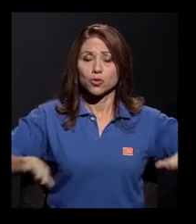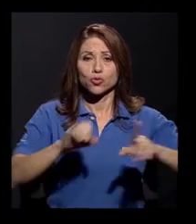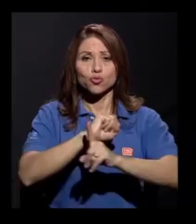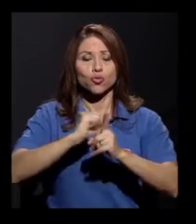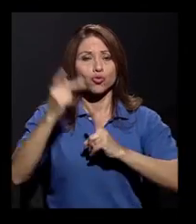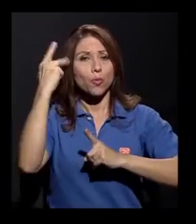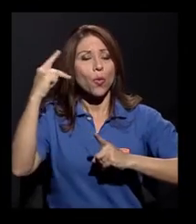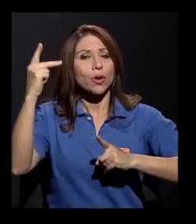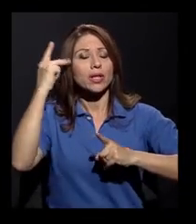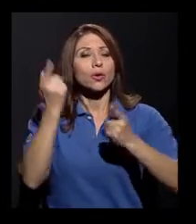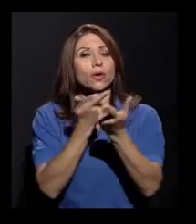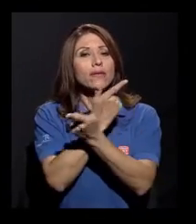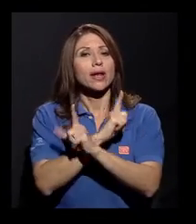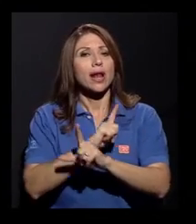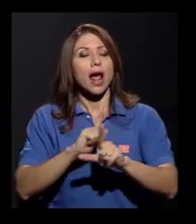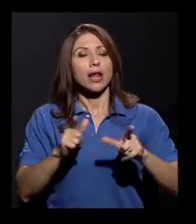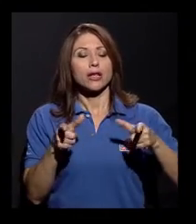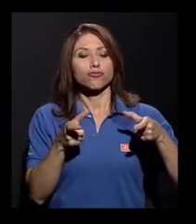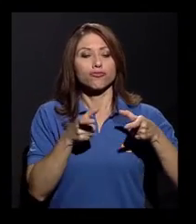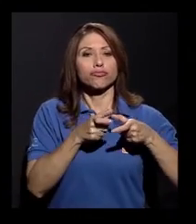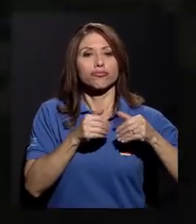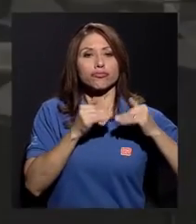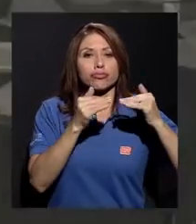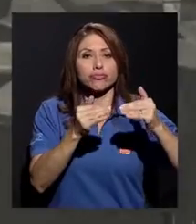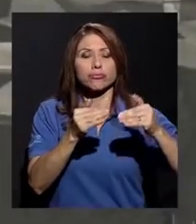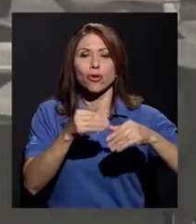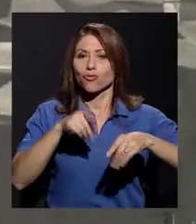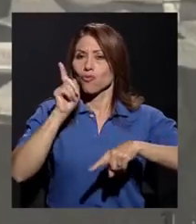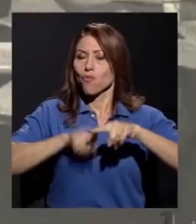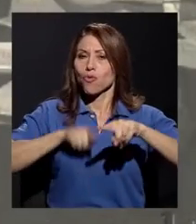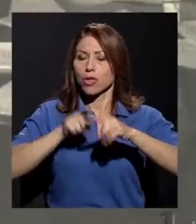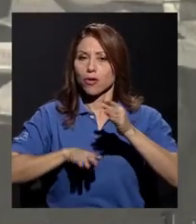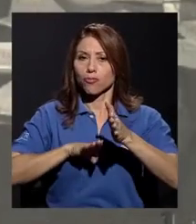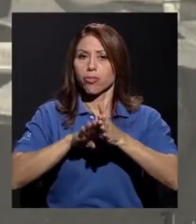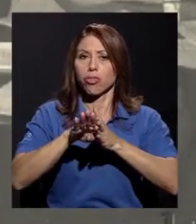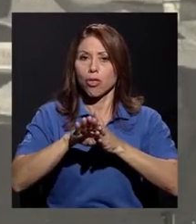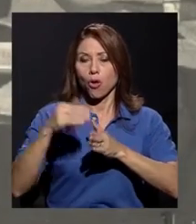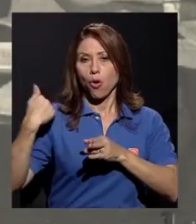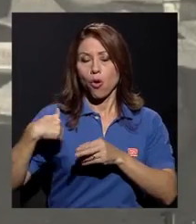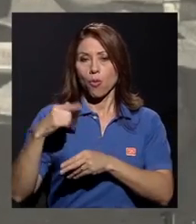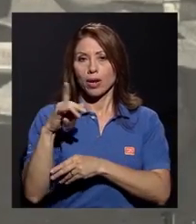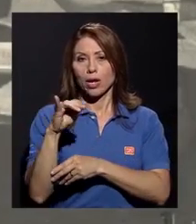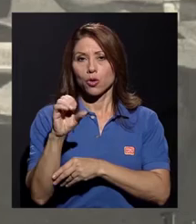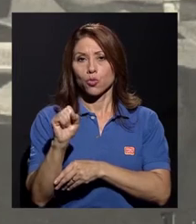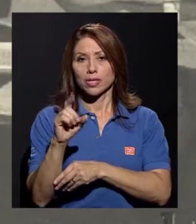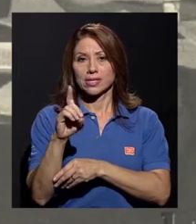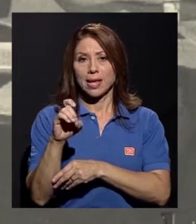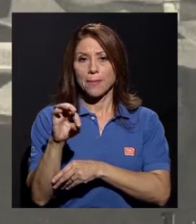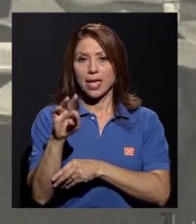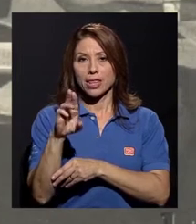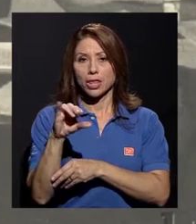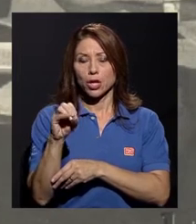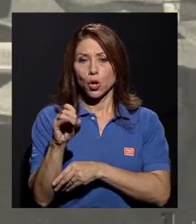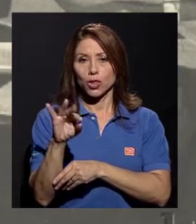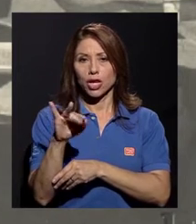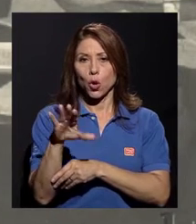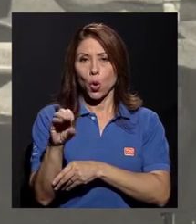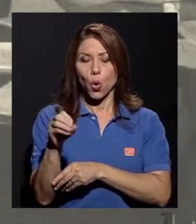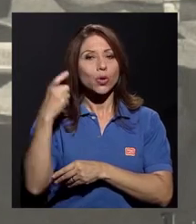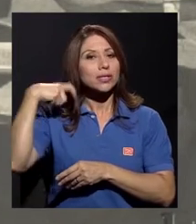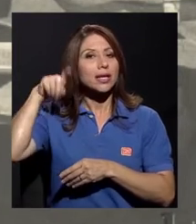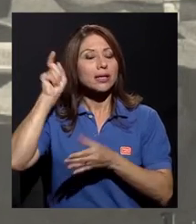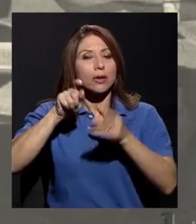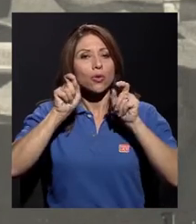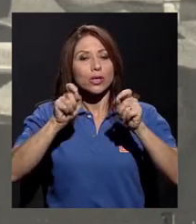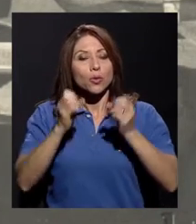liberal impidieron su consolidación. Luis Demetrio Tinoco, como secretario de Educación Pública, fue uno de los